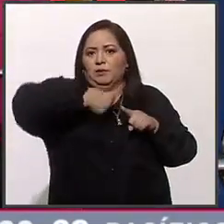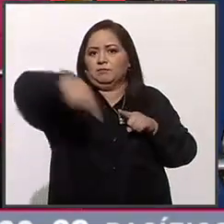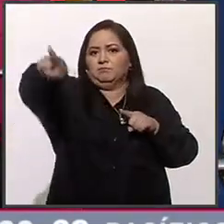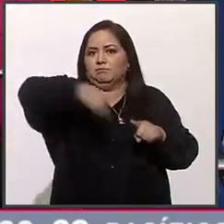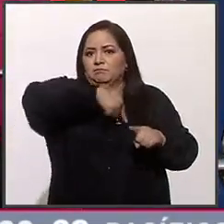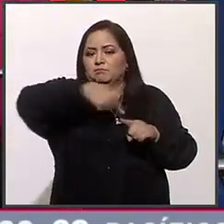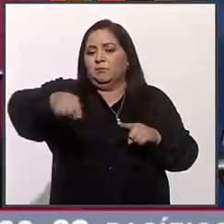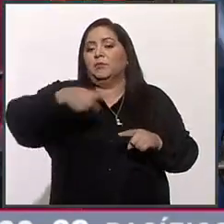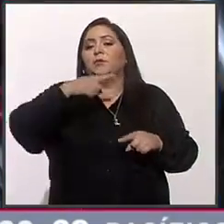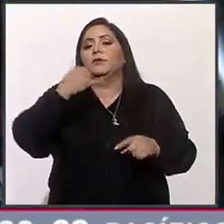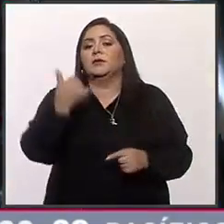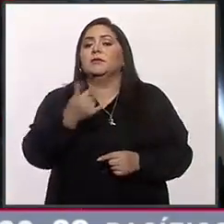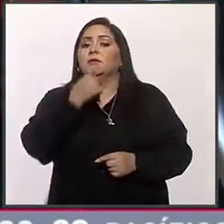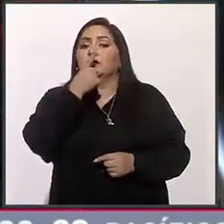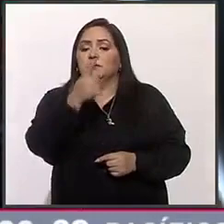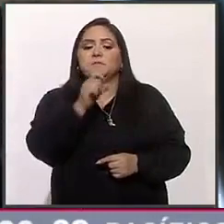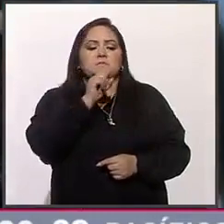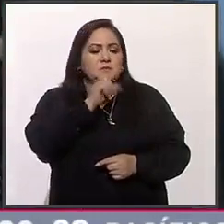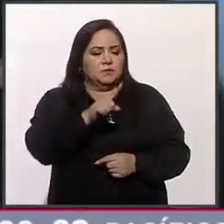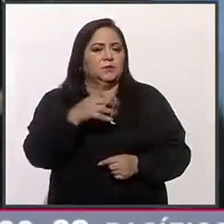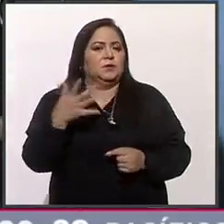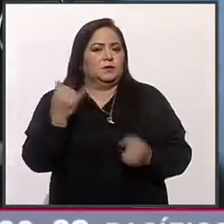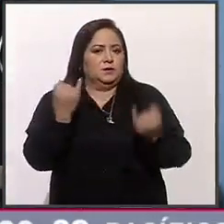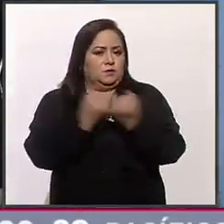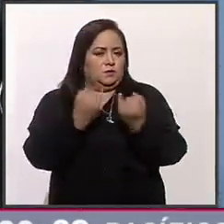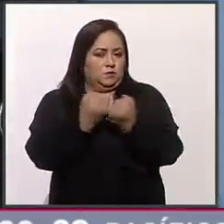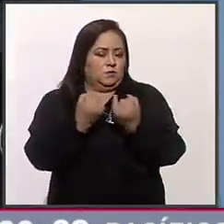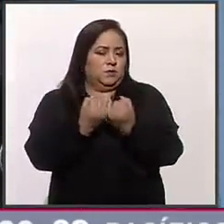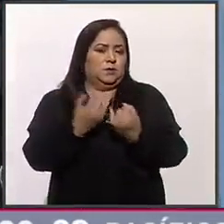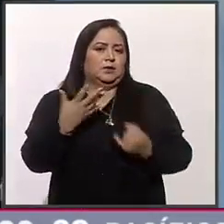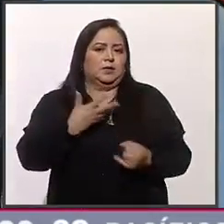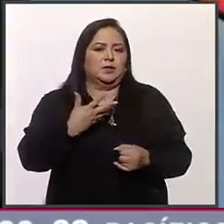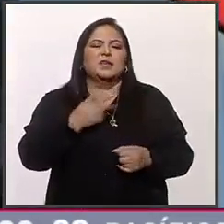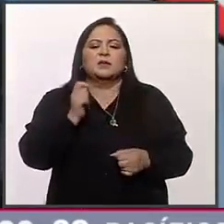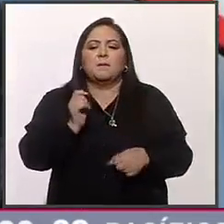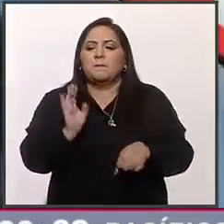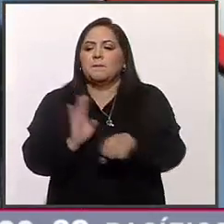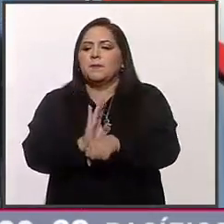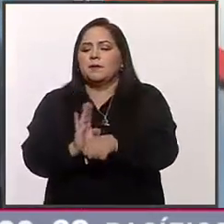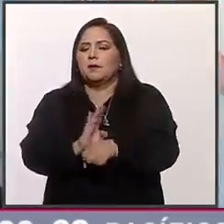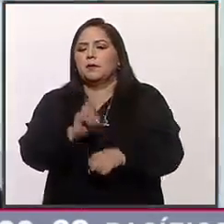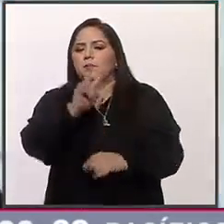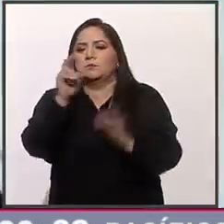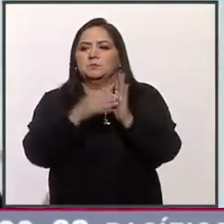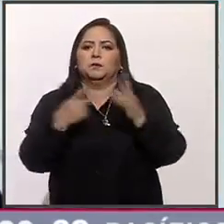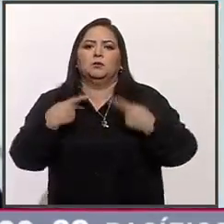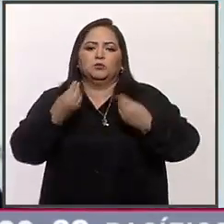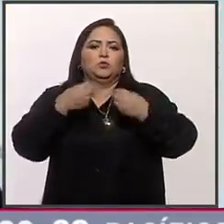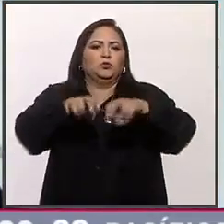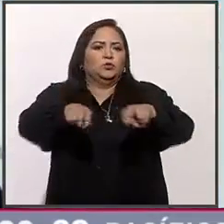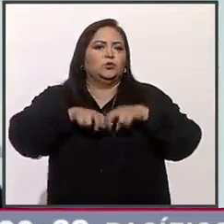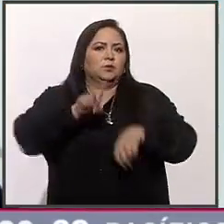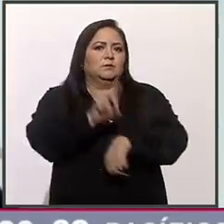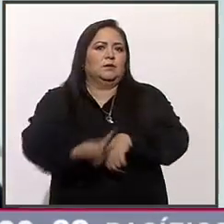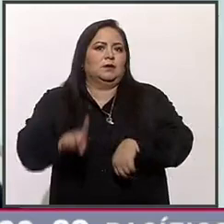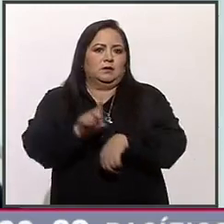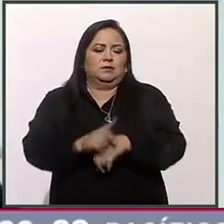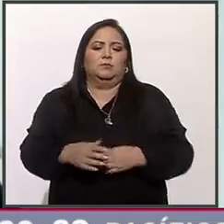línea. Importante mencionar que también estaremos beneficiando a 200 mil usuarios que transportamos.